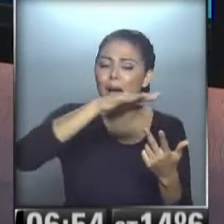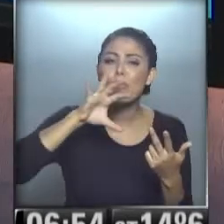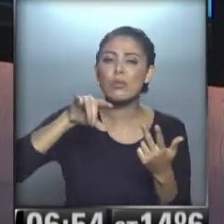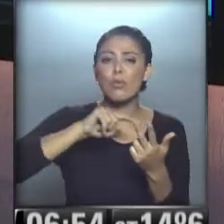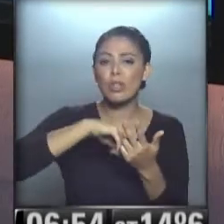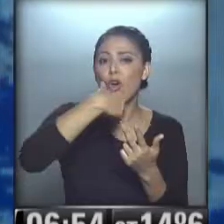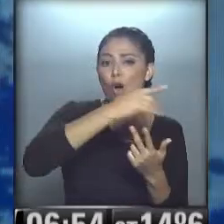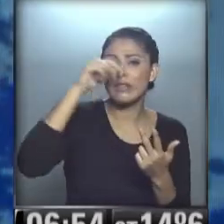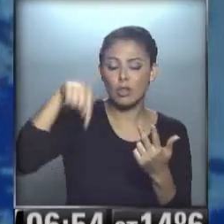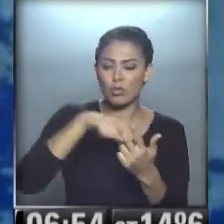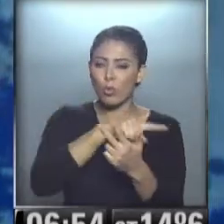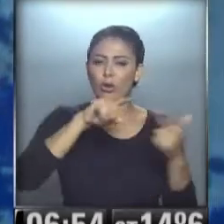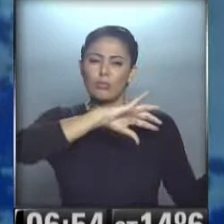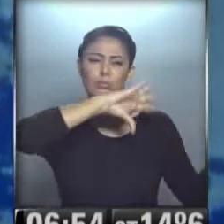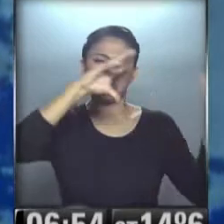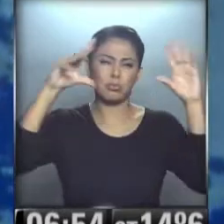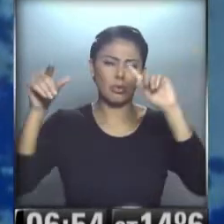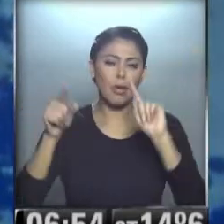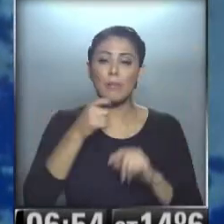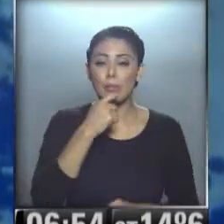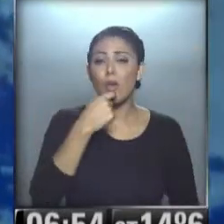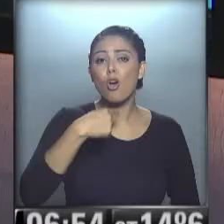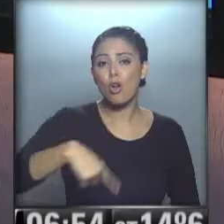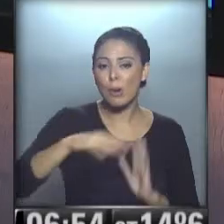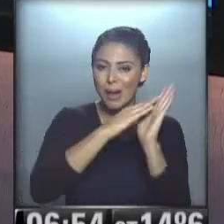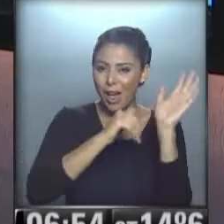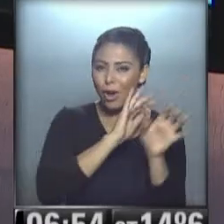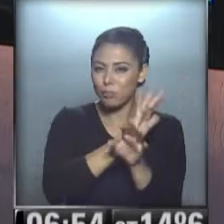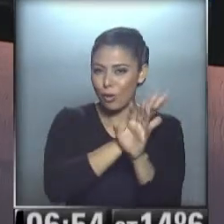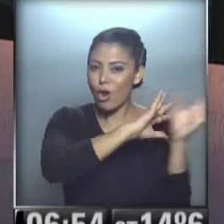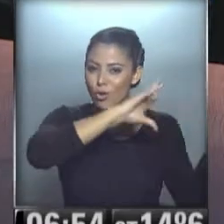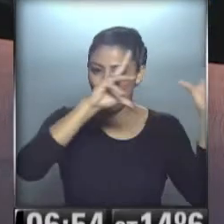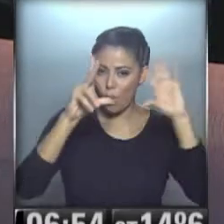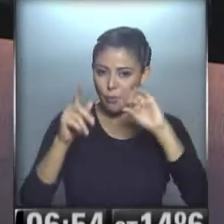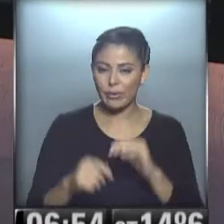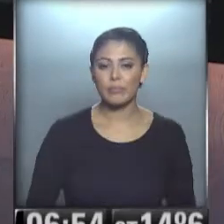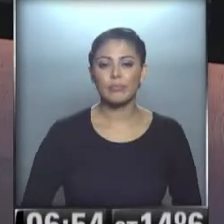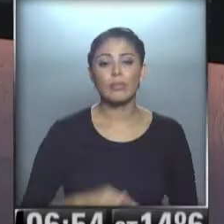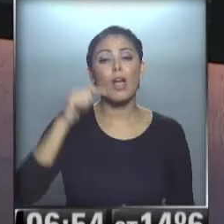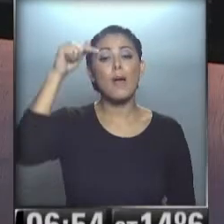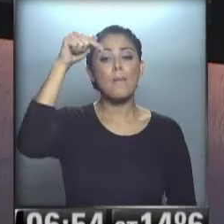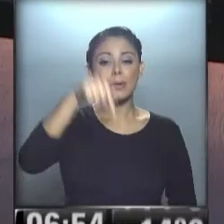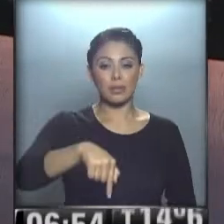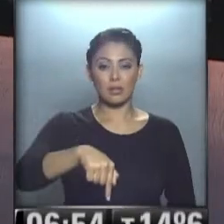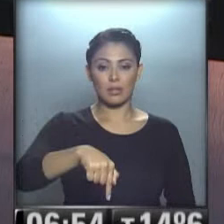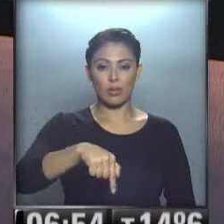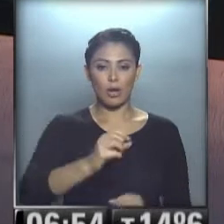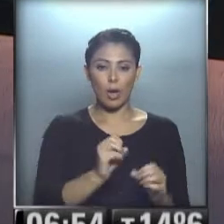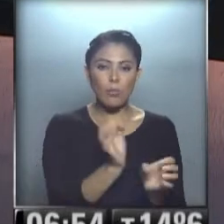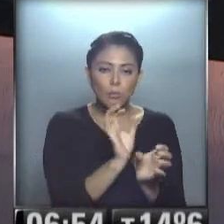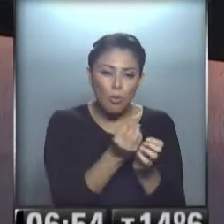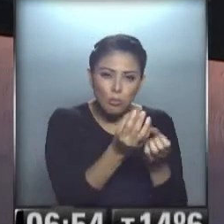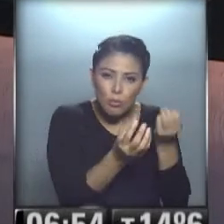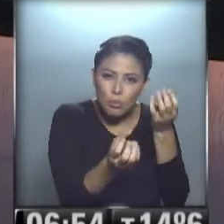Buenos Aires... ...tiene tanta nubosidad, es lo que vemos en blanquito... ...y aquí en el sur de la Patagonia, pompitas de jabón...